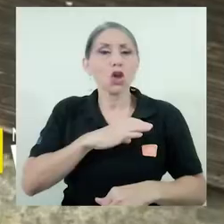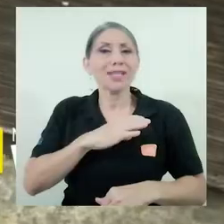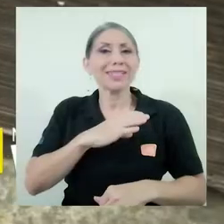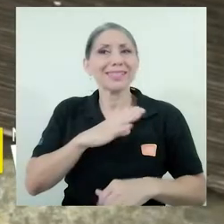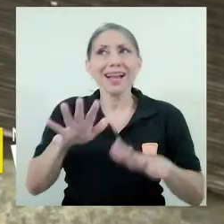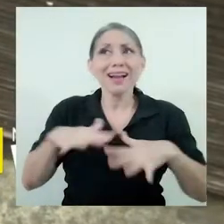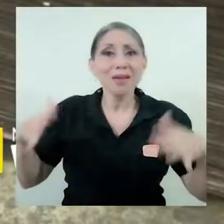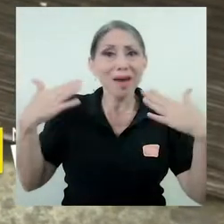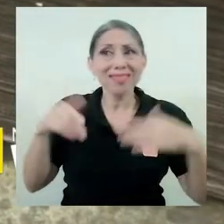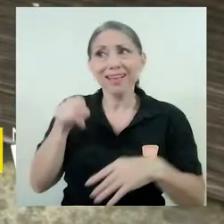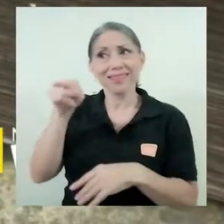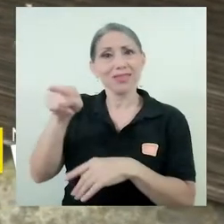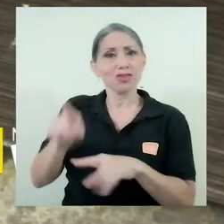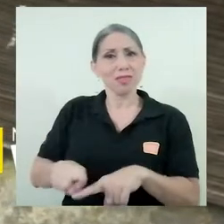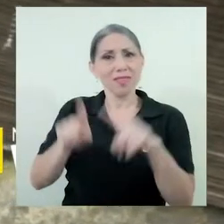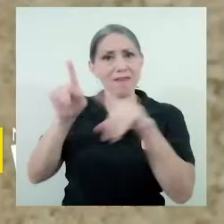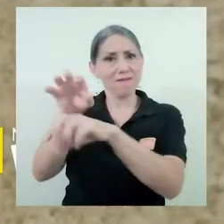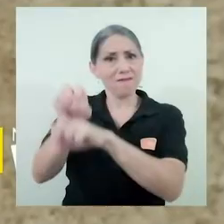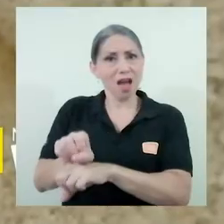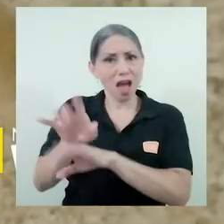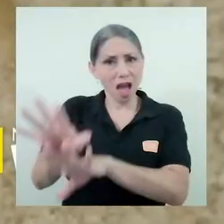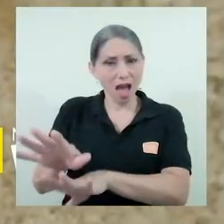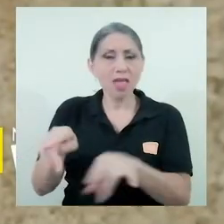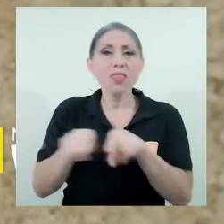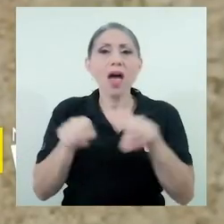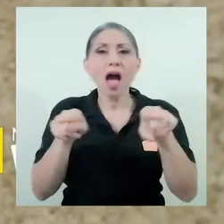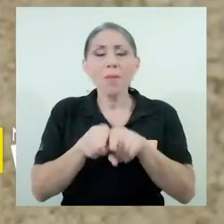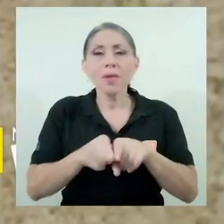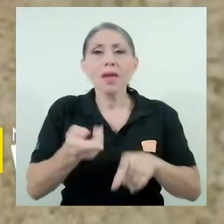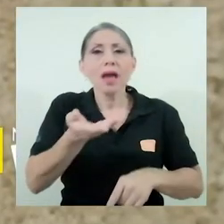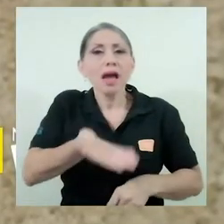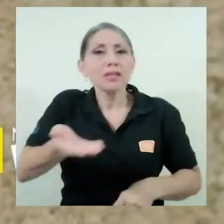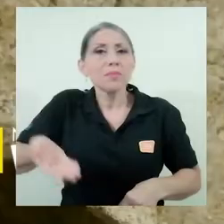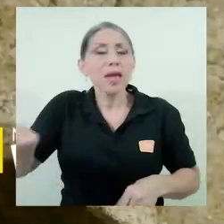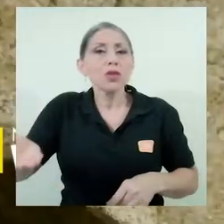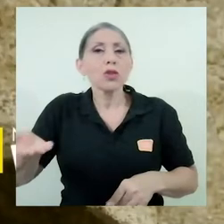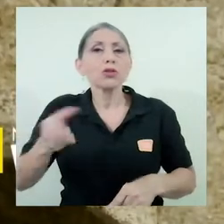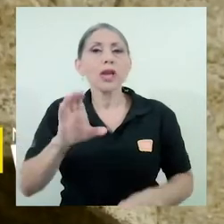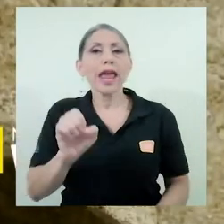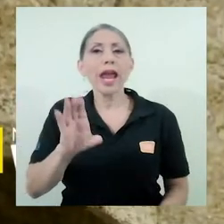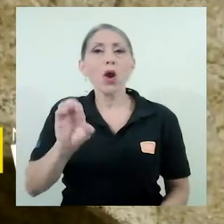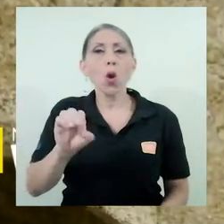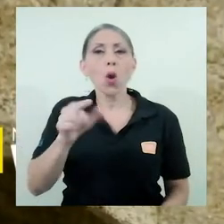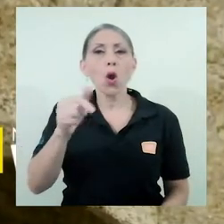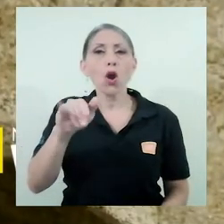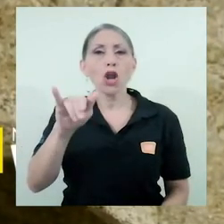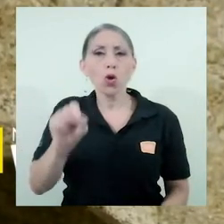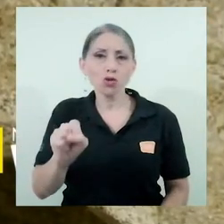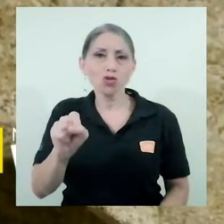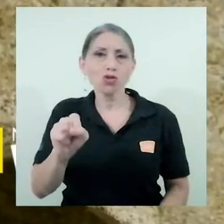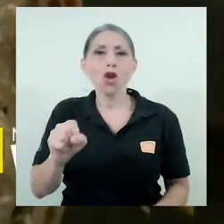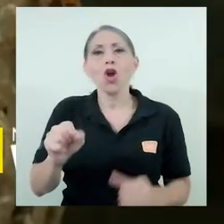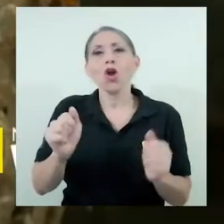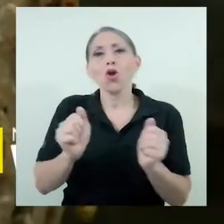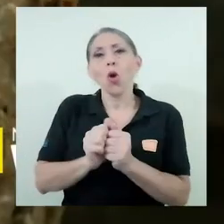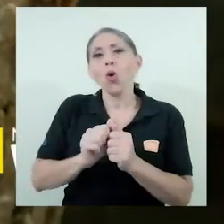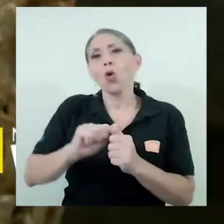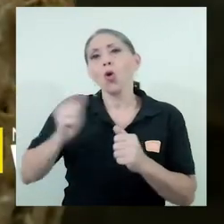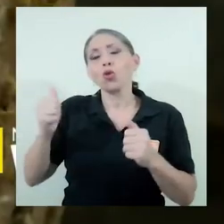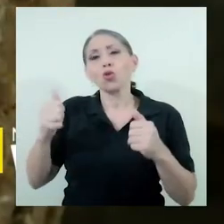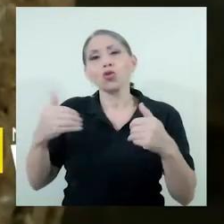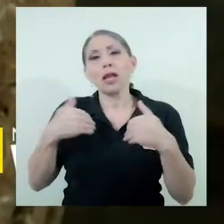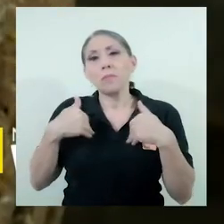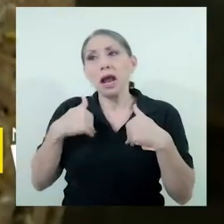además por otra serie de aspectos ecológicos relacionados por ejemplo a depredadores